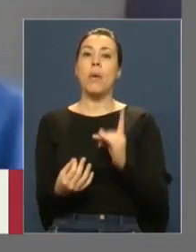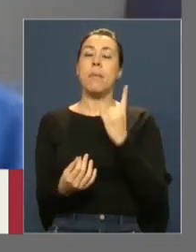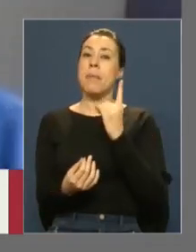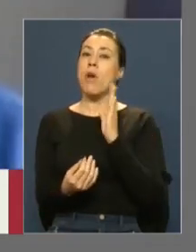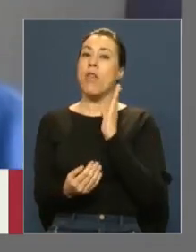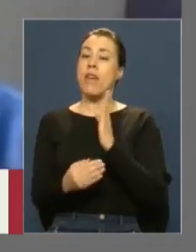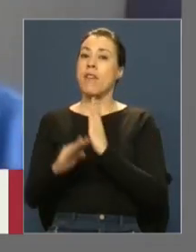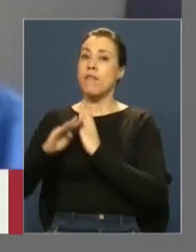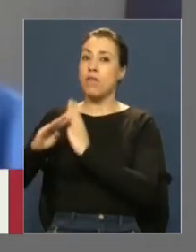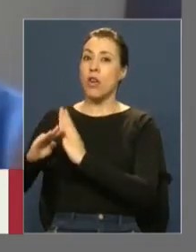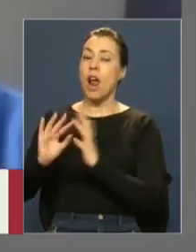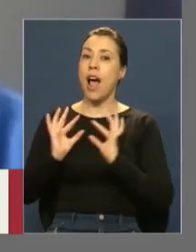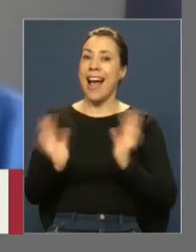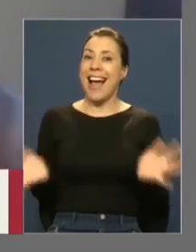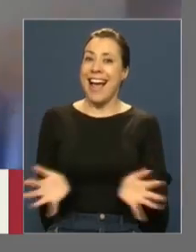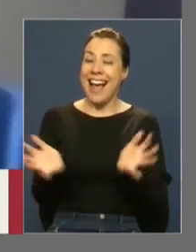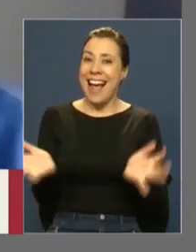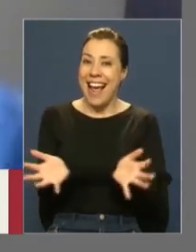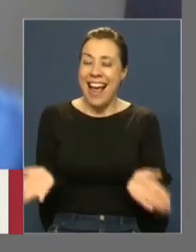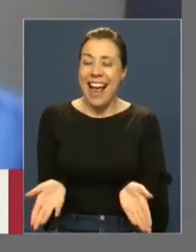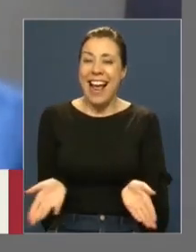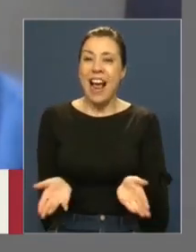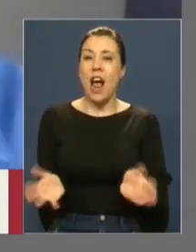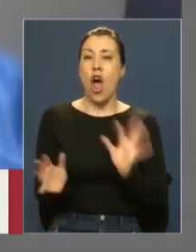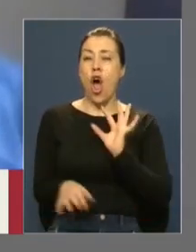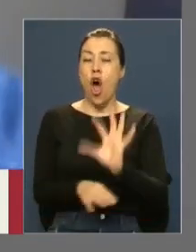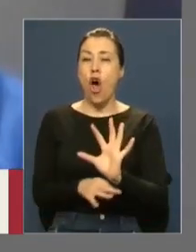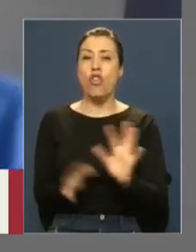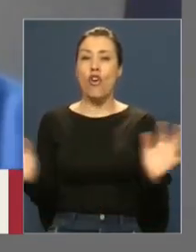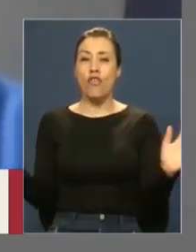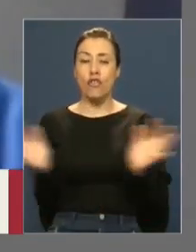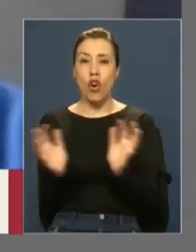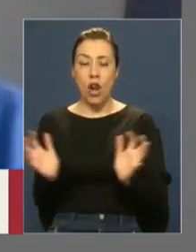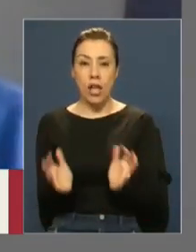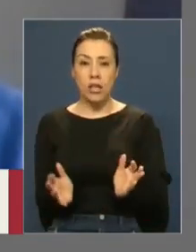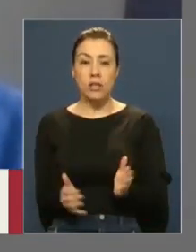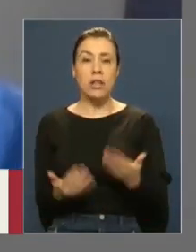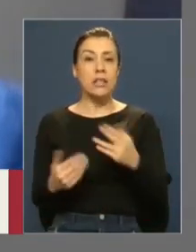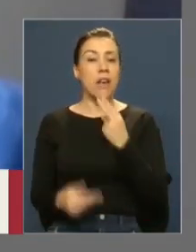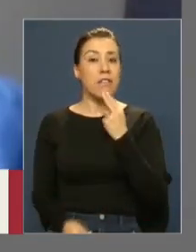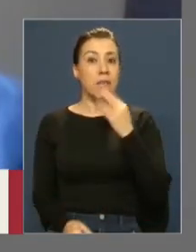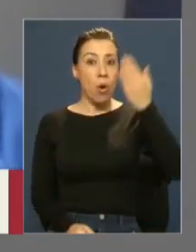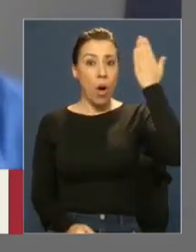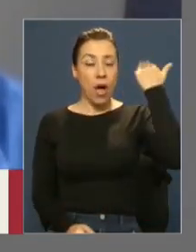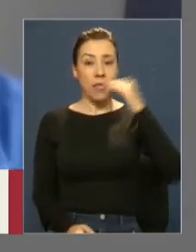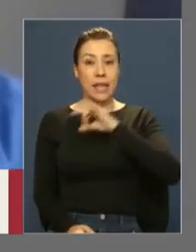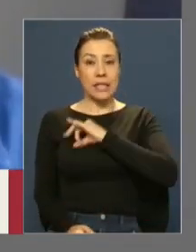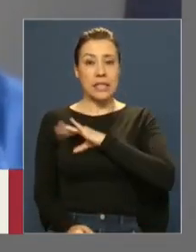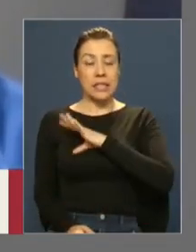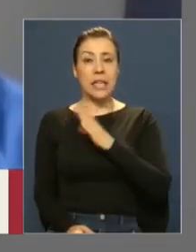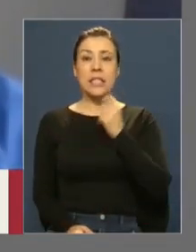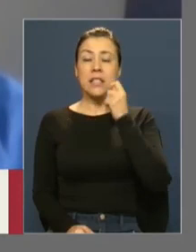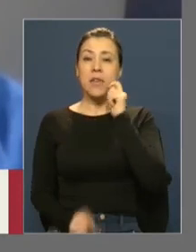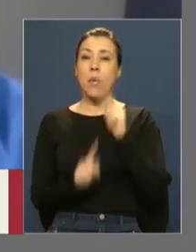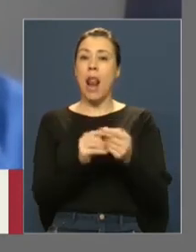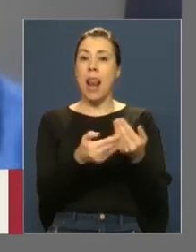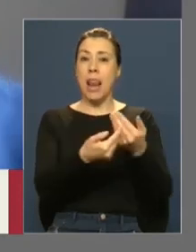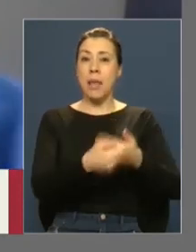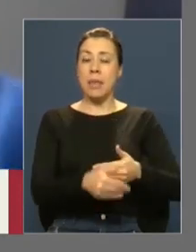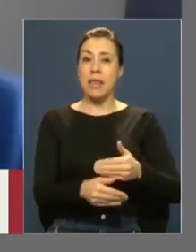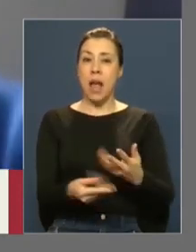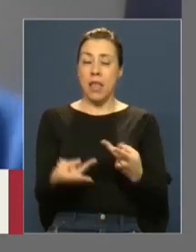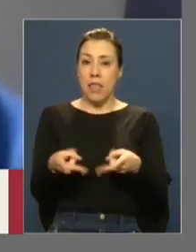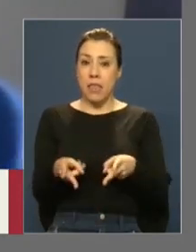incitación al odio y la violencia a través de esa libertad de expresión. Ya vivimos en Chile lo que significa coartar ese derecho,